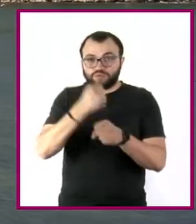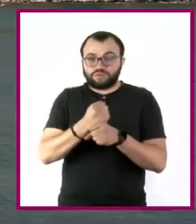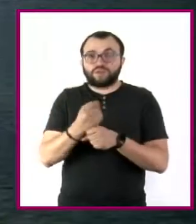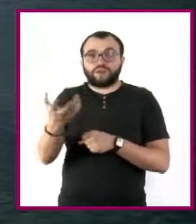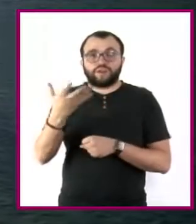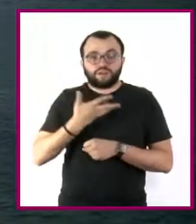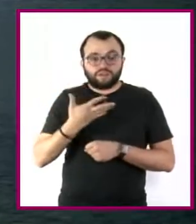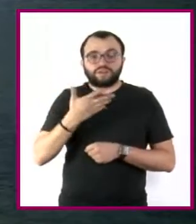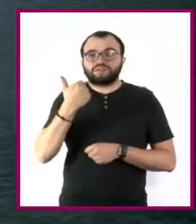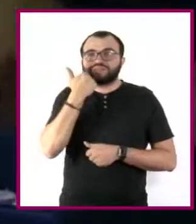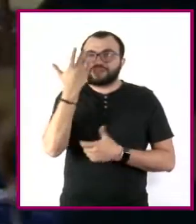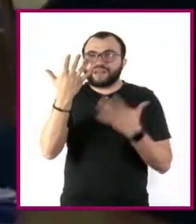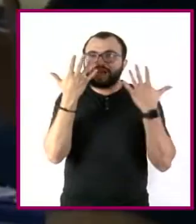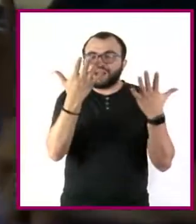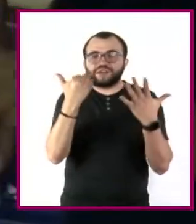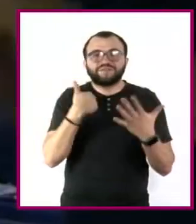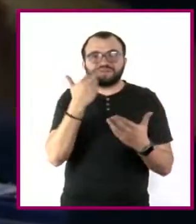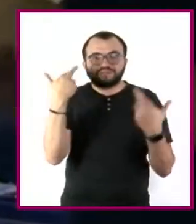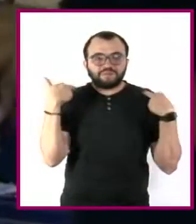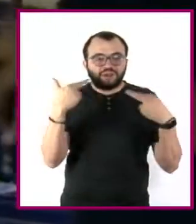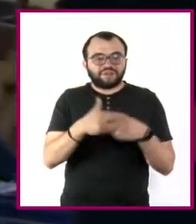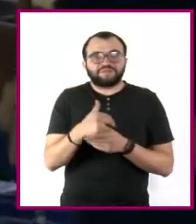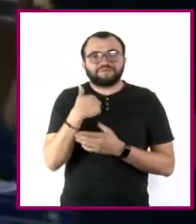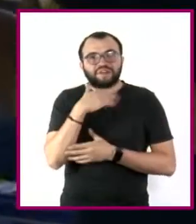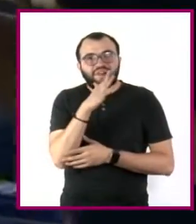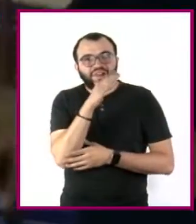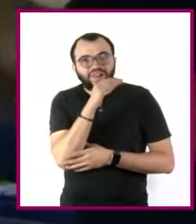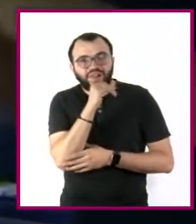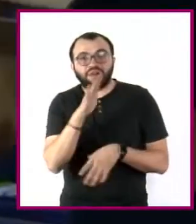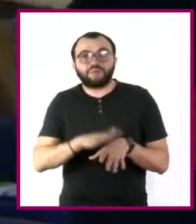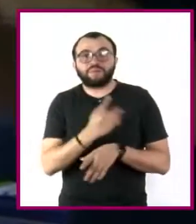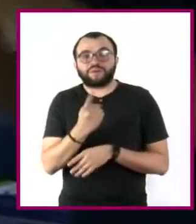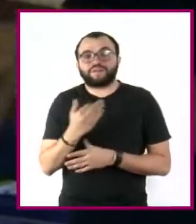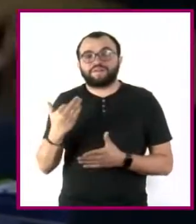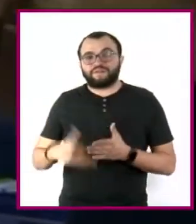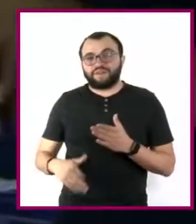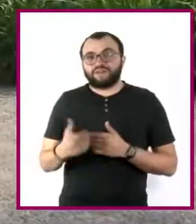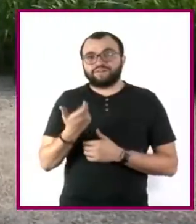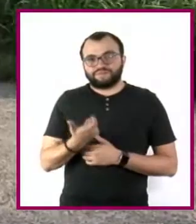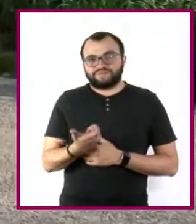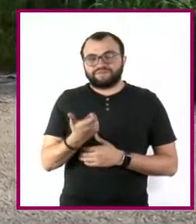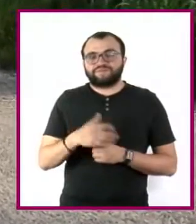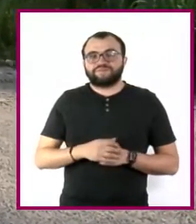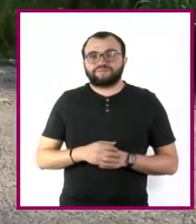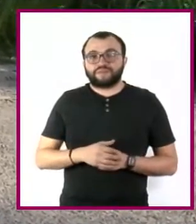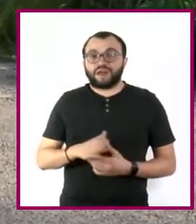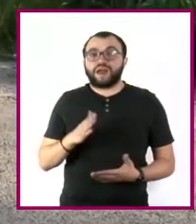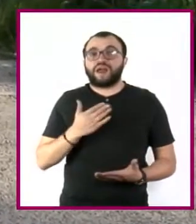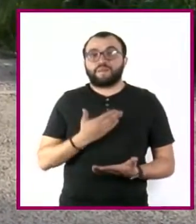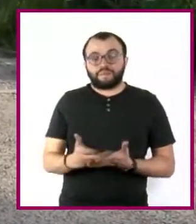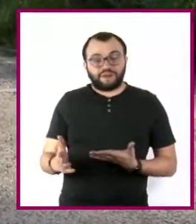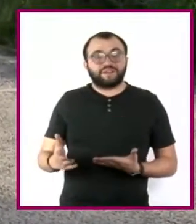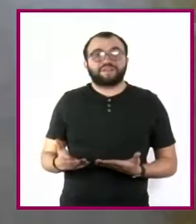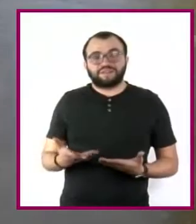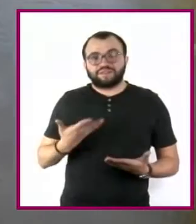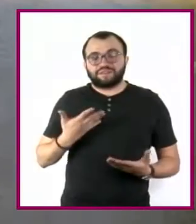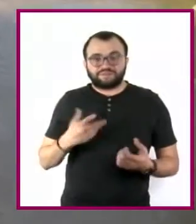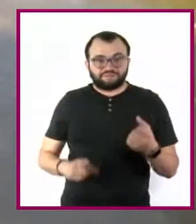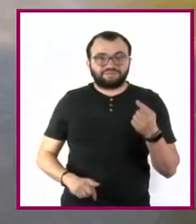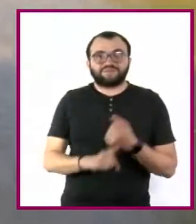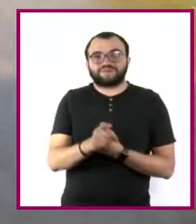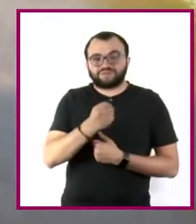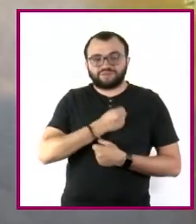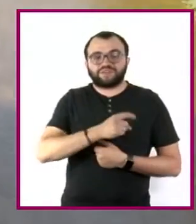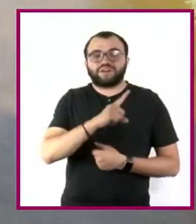cuenta que deseaba ser maestra y no pudo lograrlo por falta de dinero. Además, enfrenta graves problemas de salud a